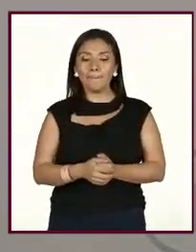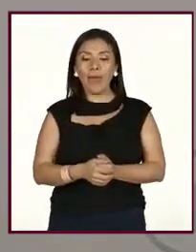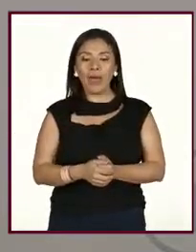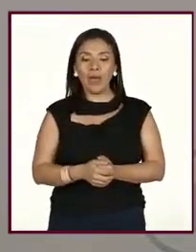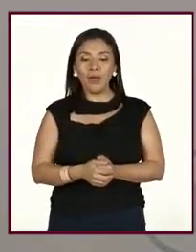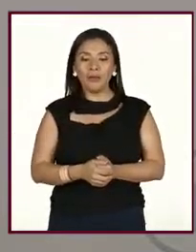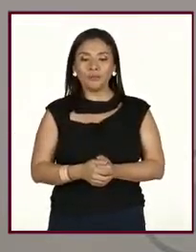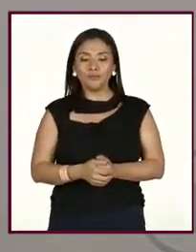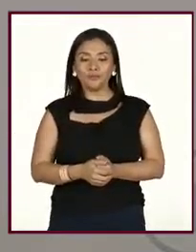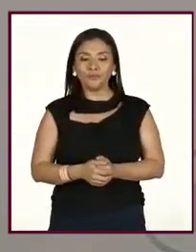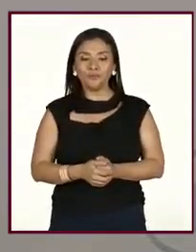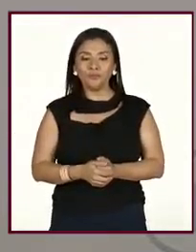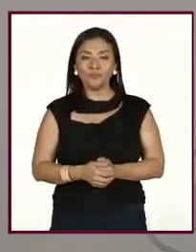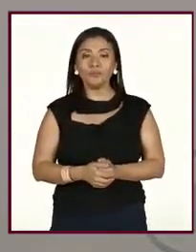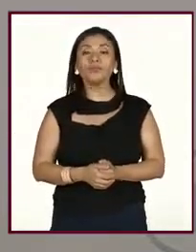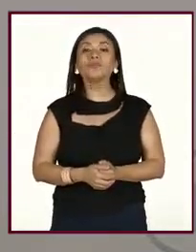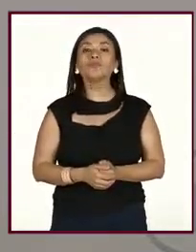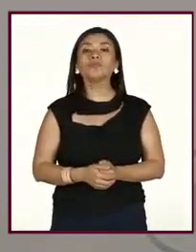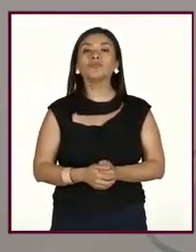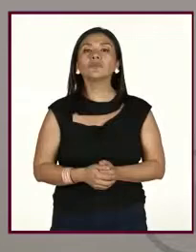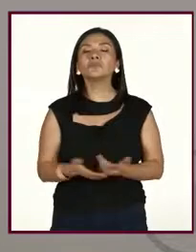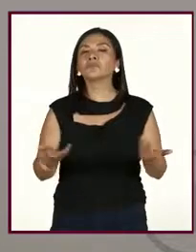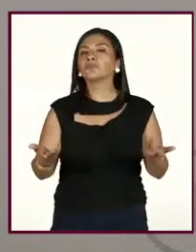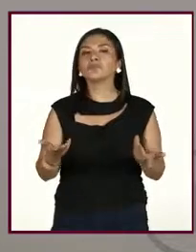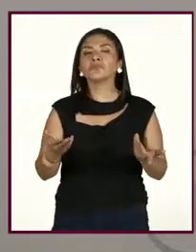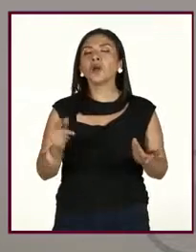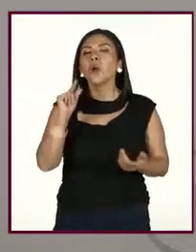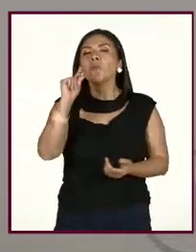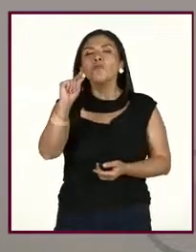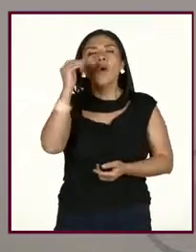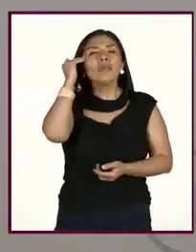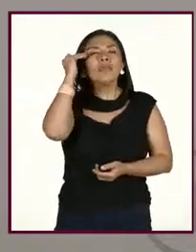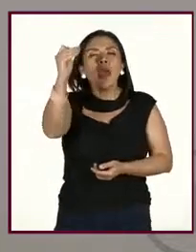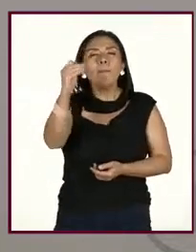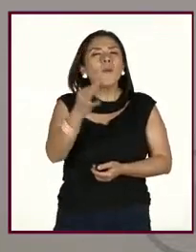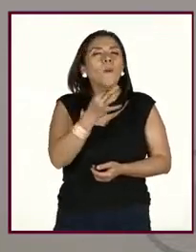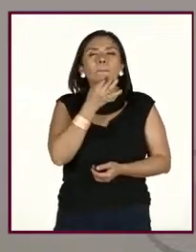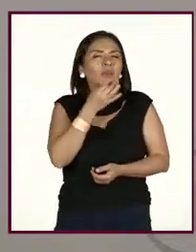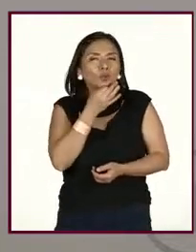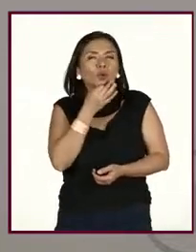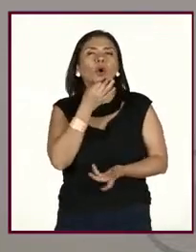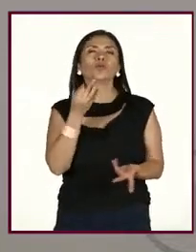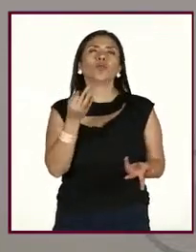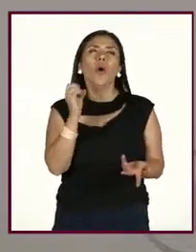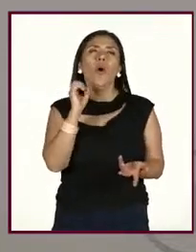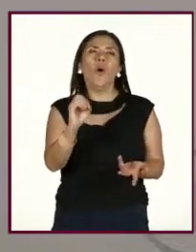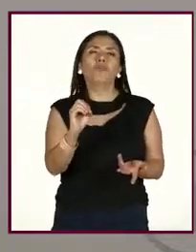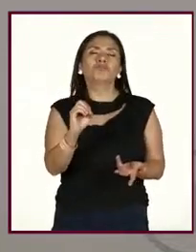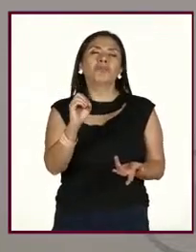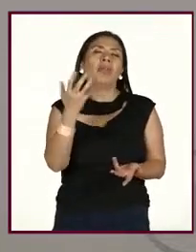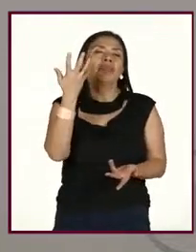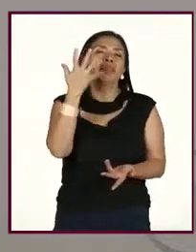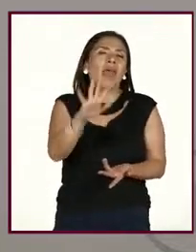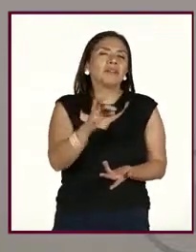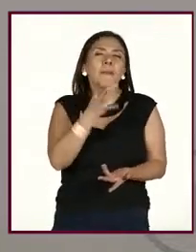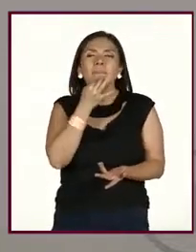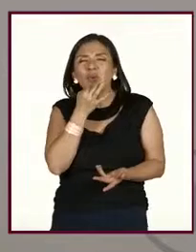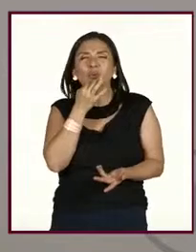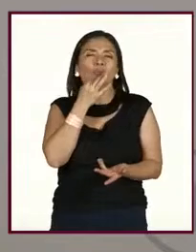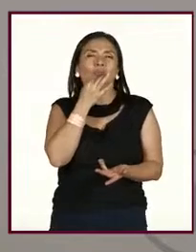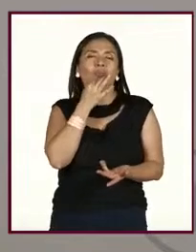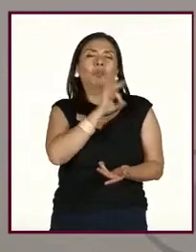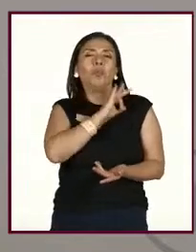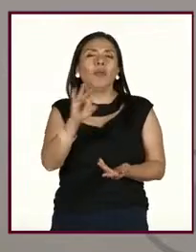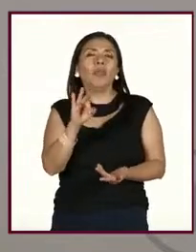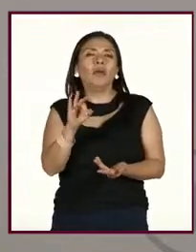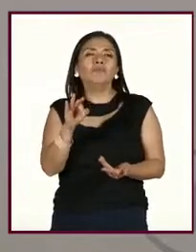que tengan estos minutos, estos 10, 15 minutos de, a